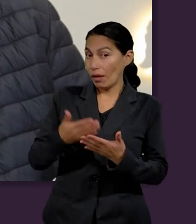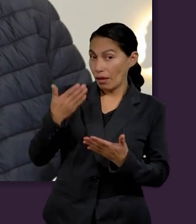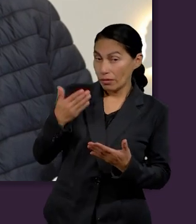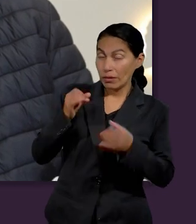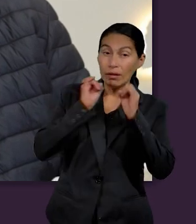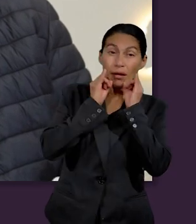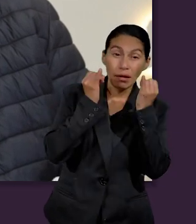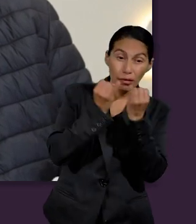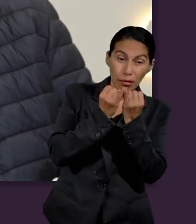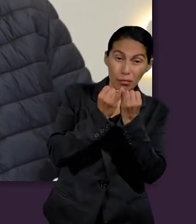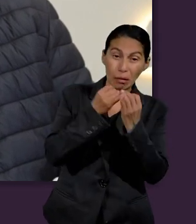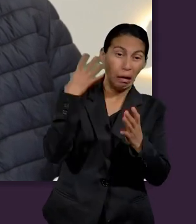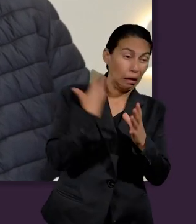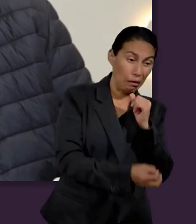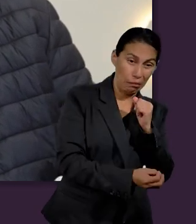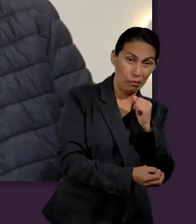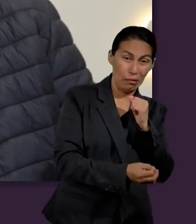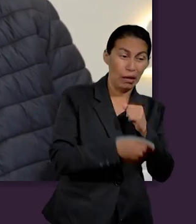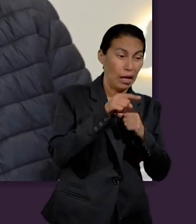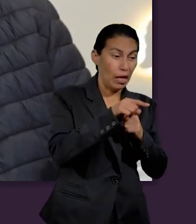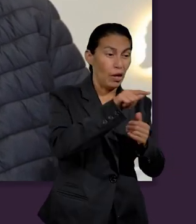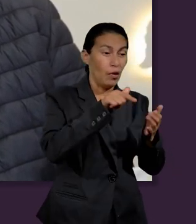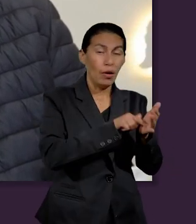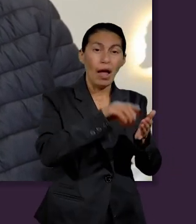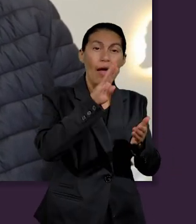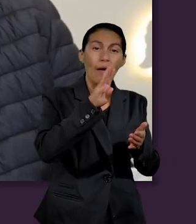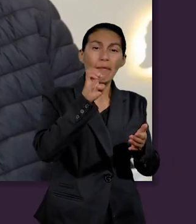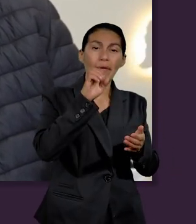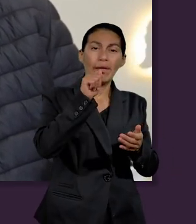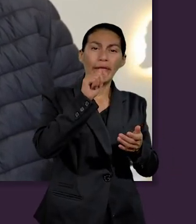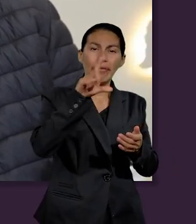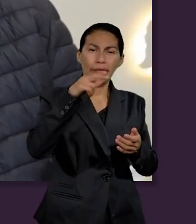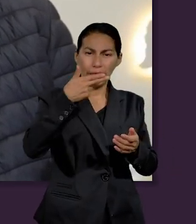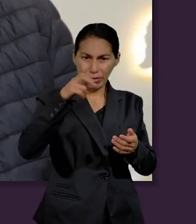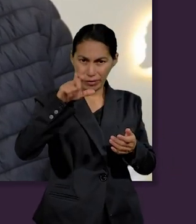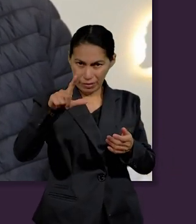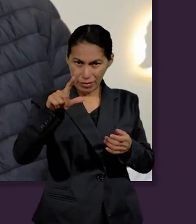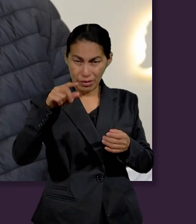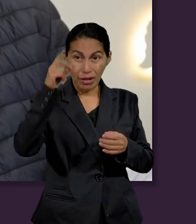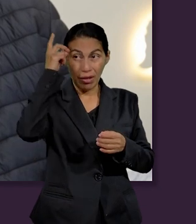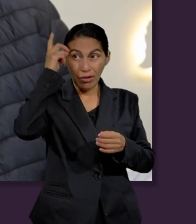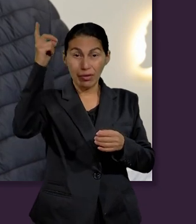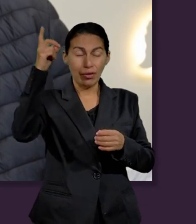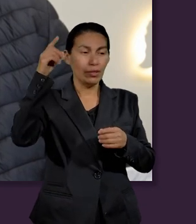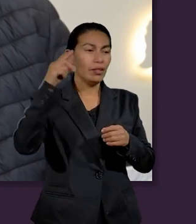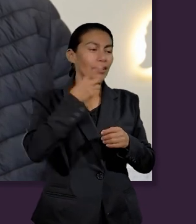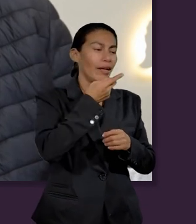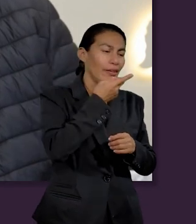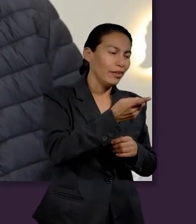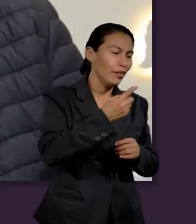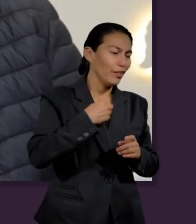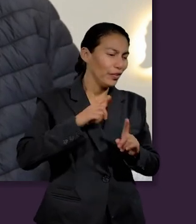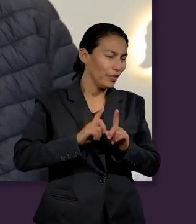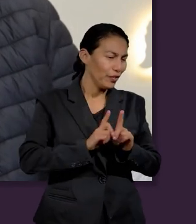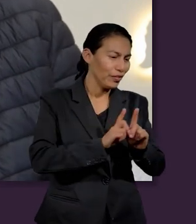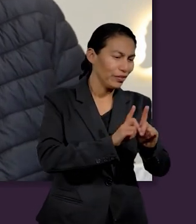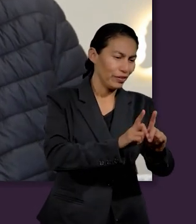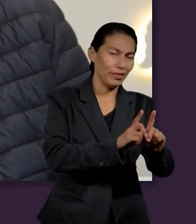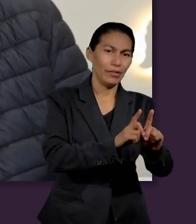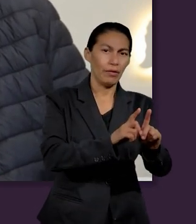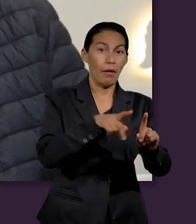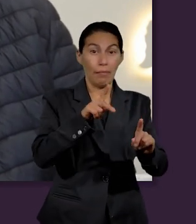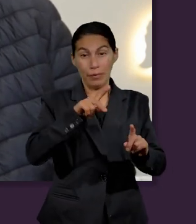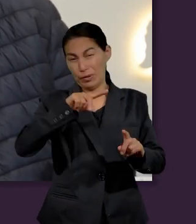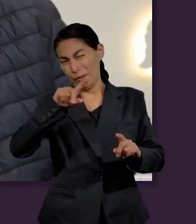cuando Jacob huía durmió en Betel y ahí el Señor le dijo de alguna manera